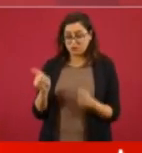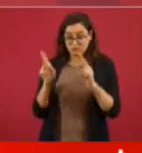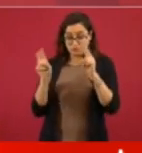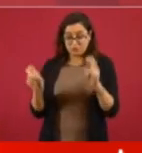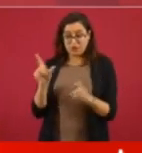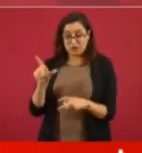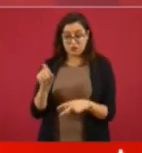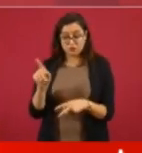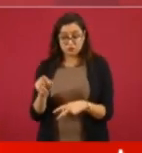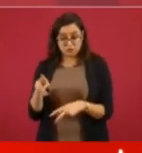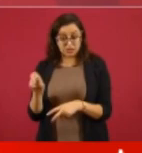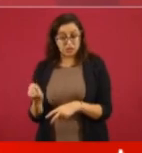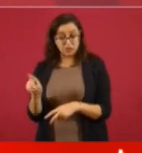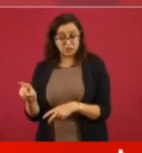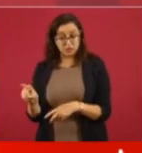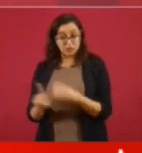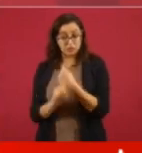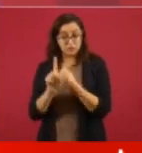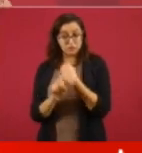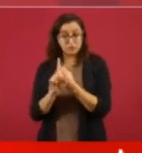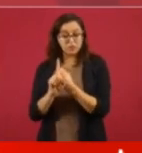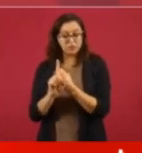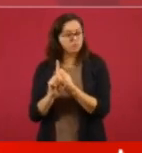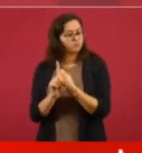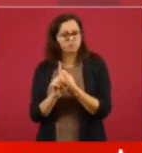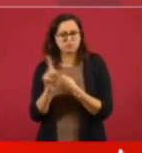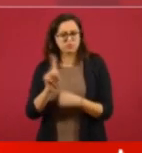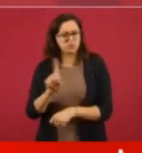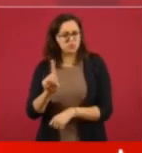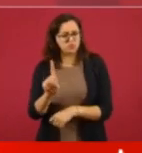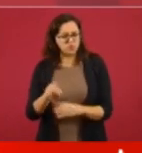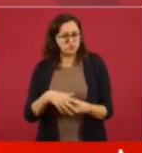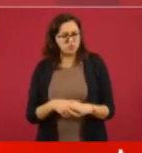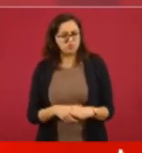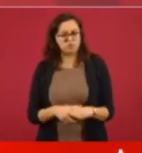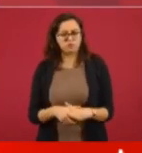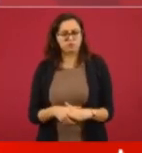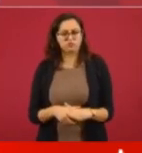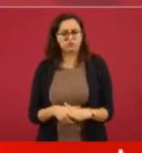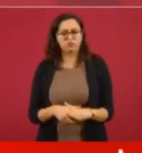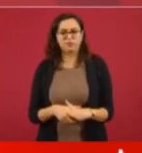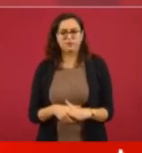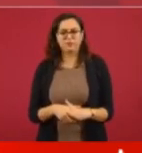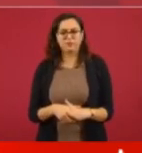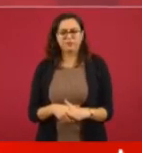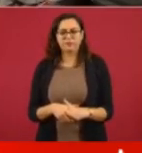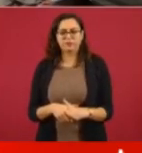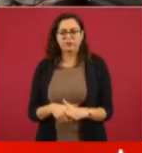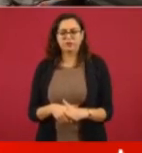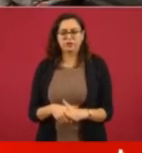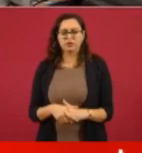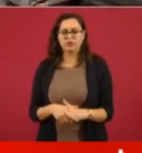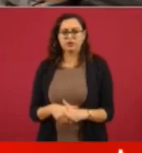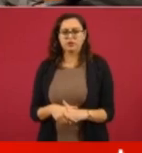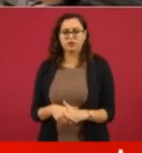sino quienes